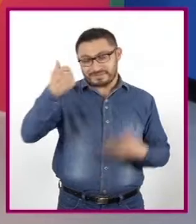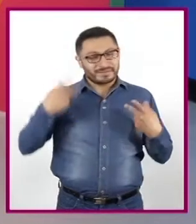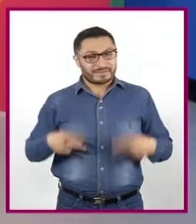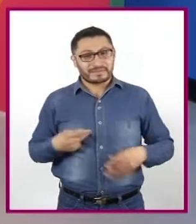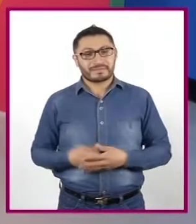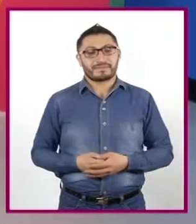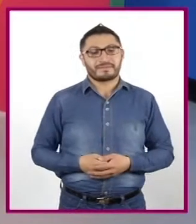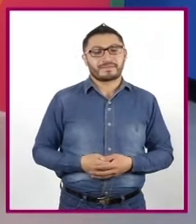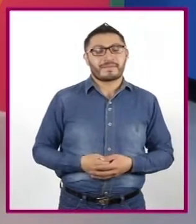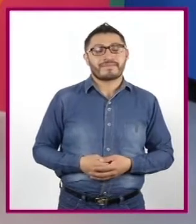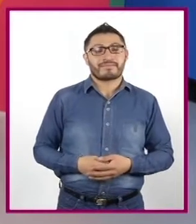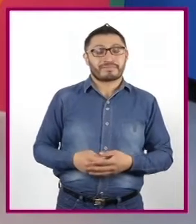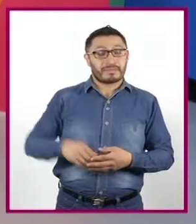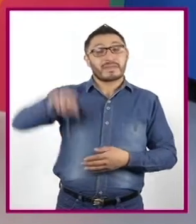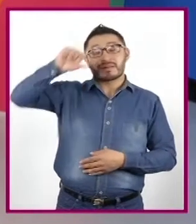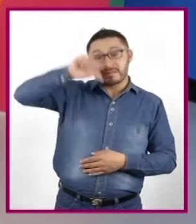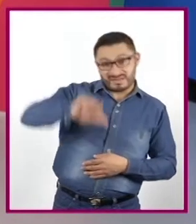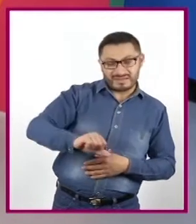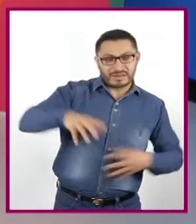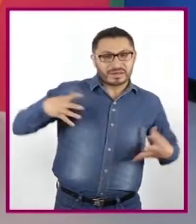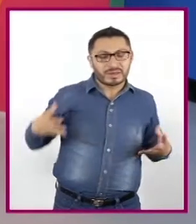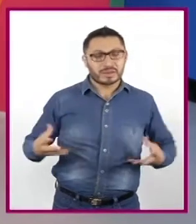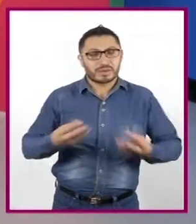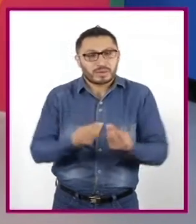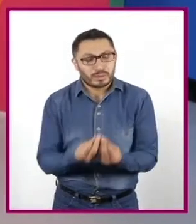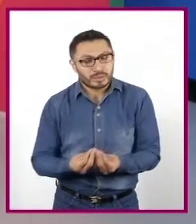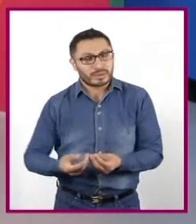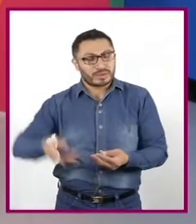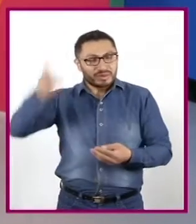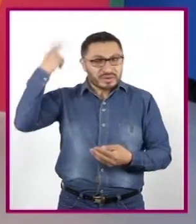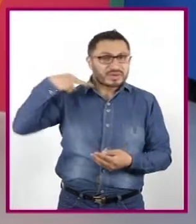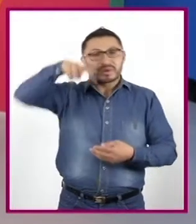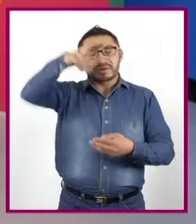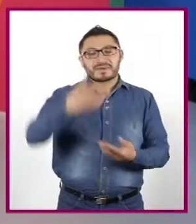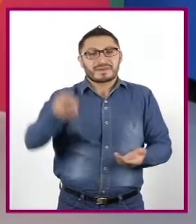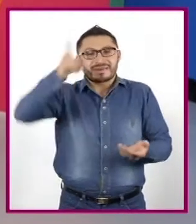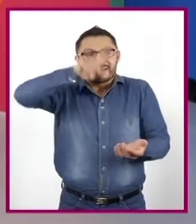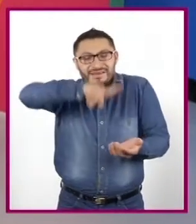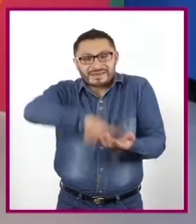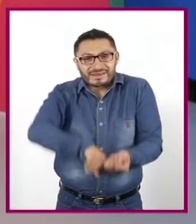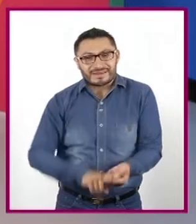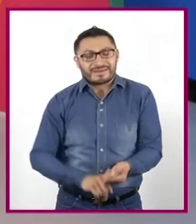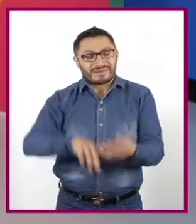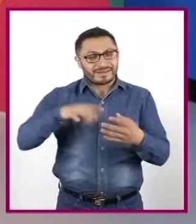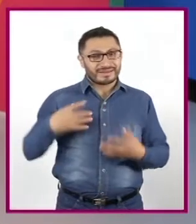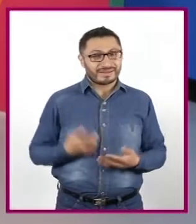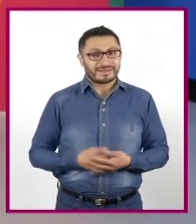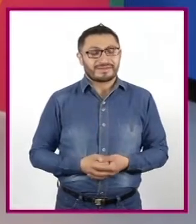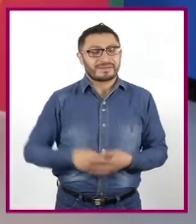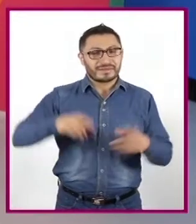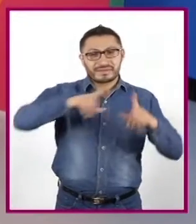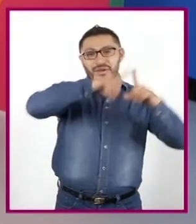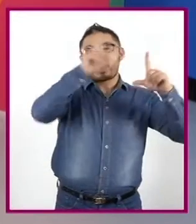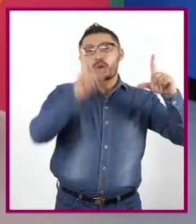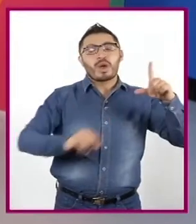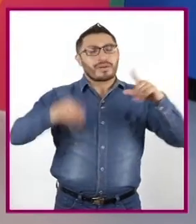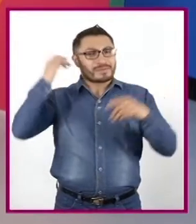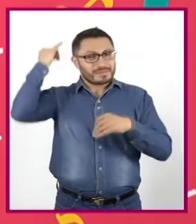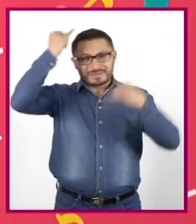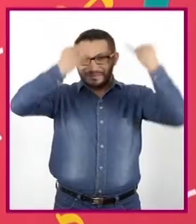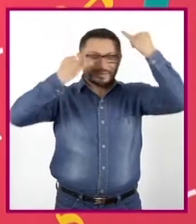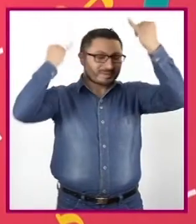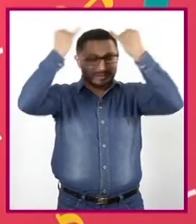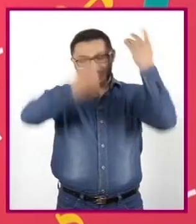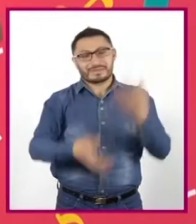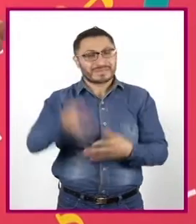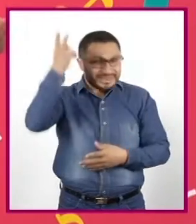¡leven anclas! Porque hoy zarparemos en un viaje por nuestro querido y maravilloso país. Un viaje